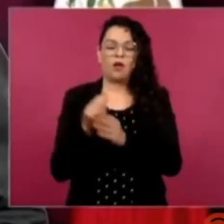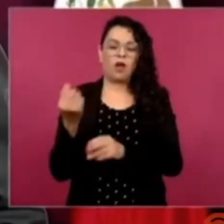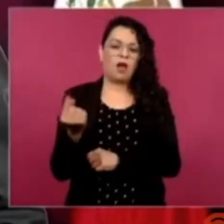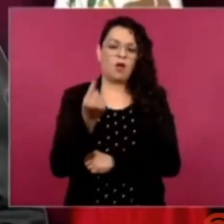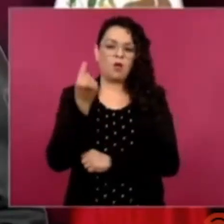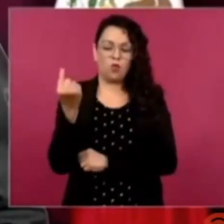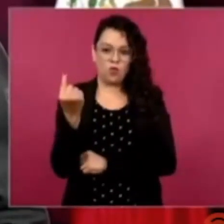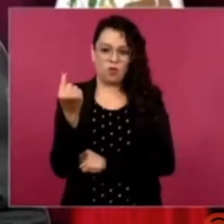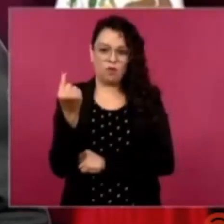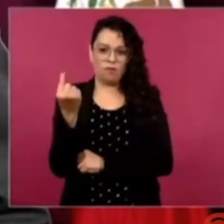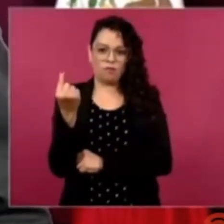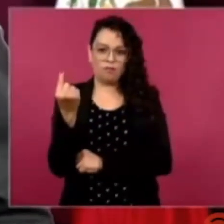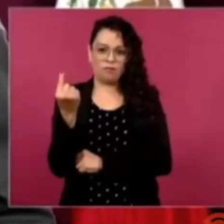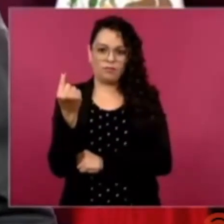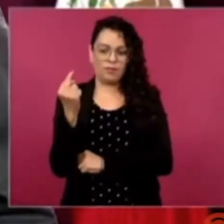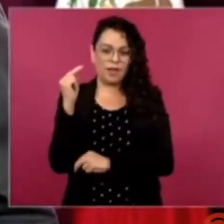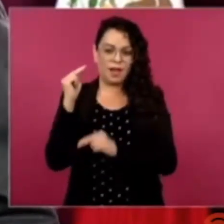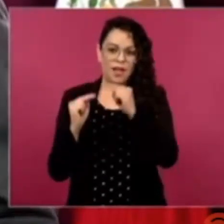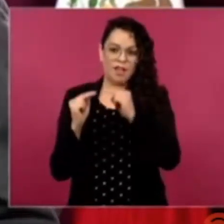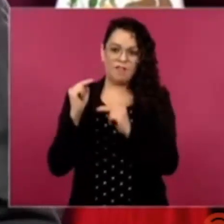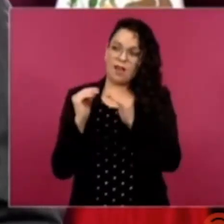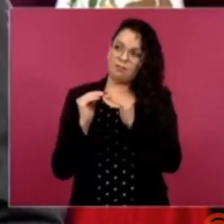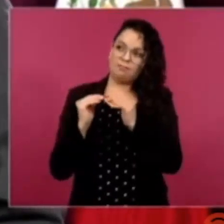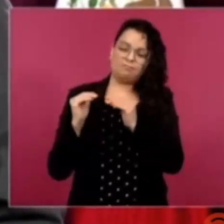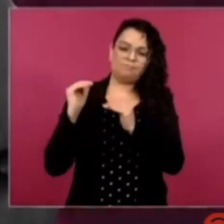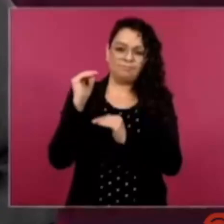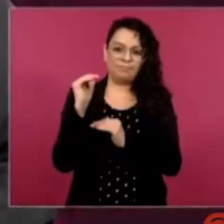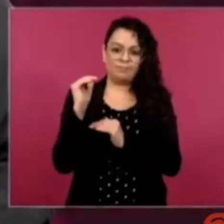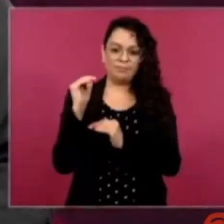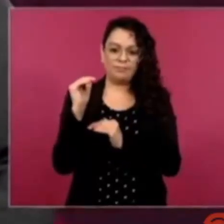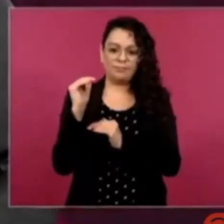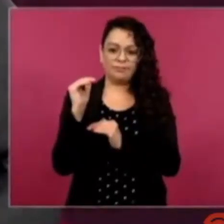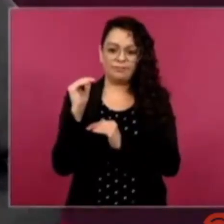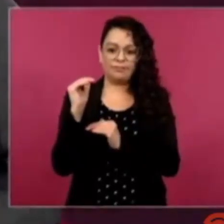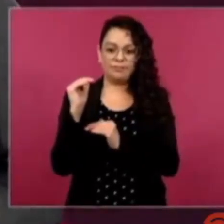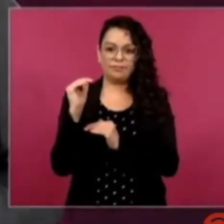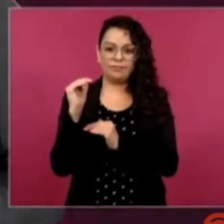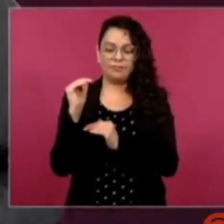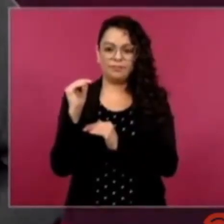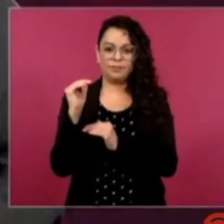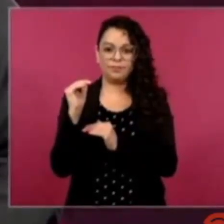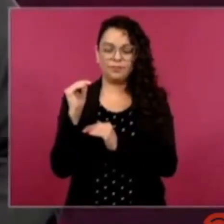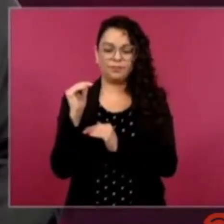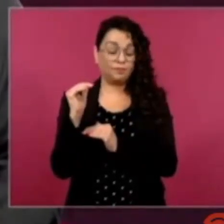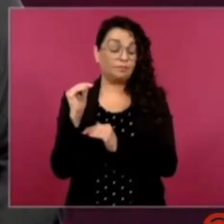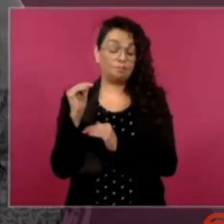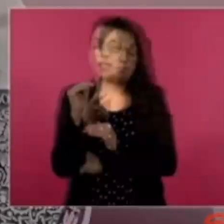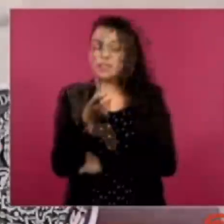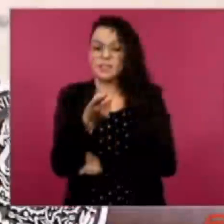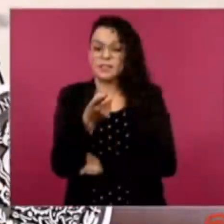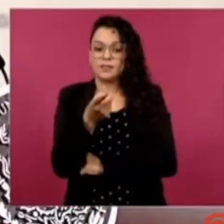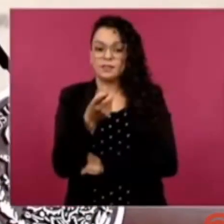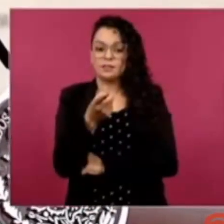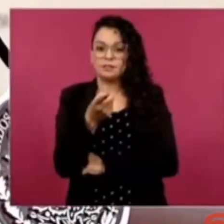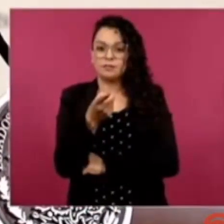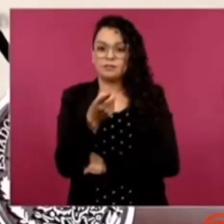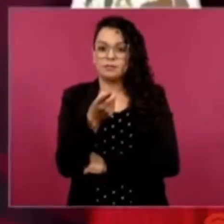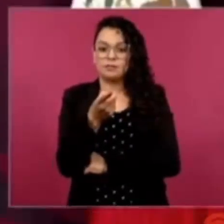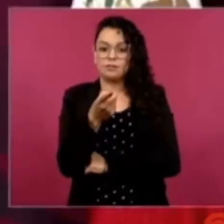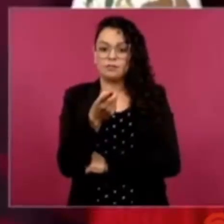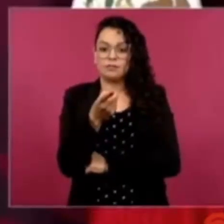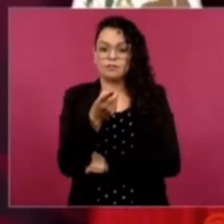categoría. Esto es también, pues, una